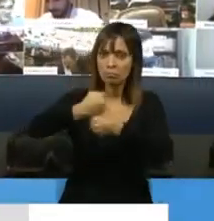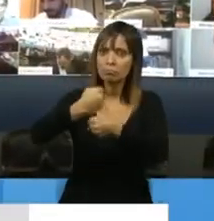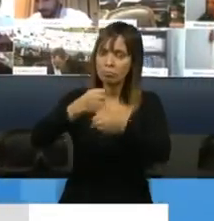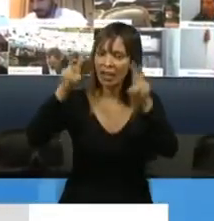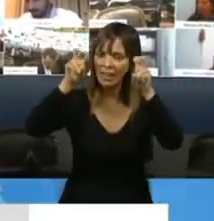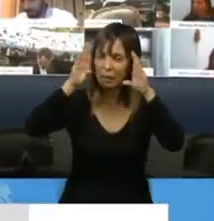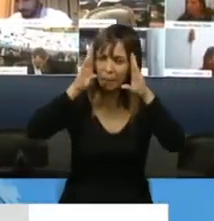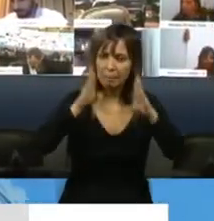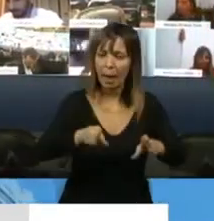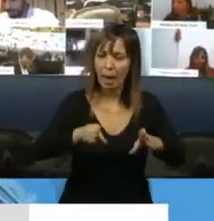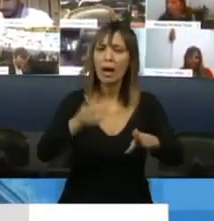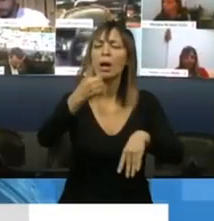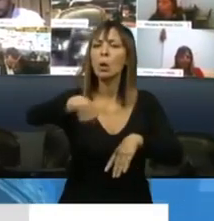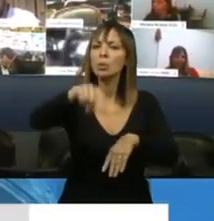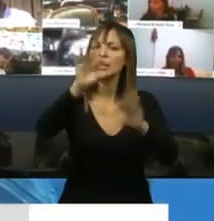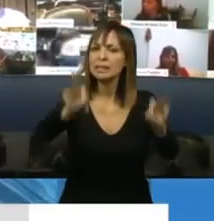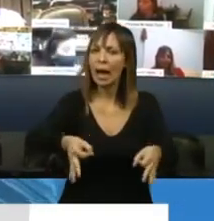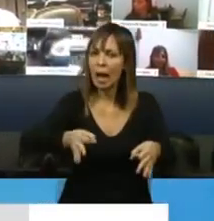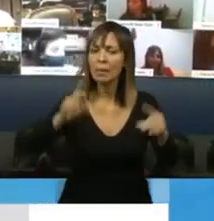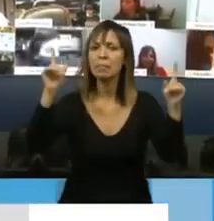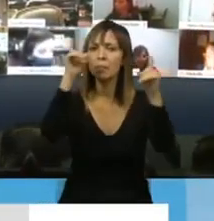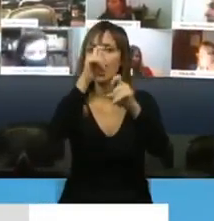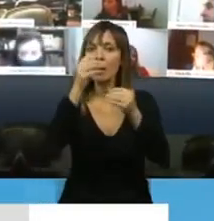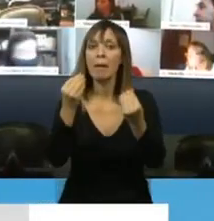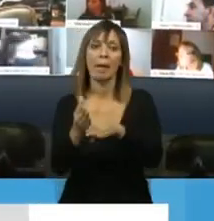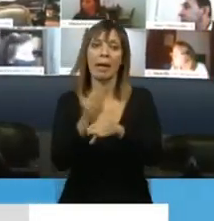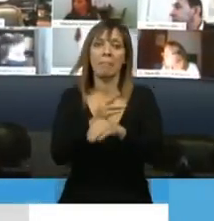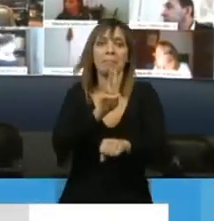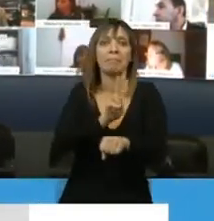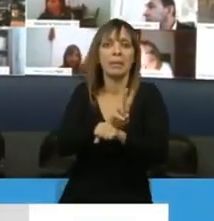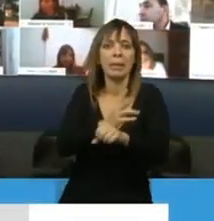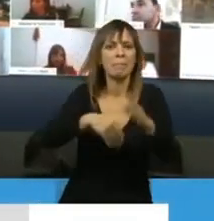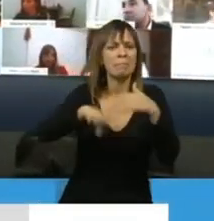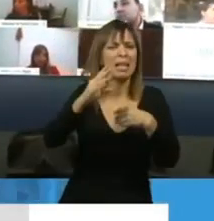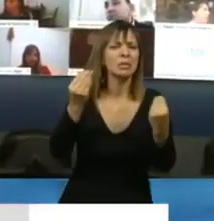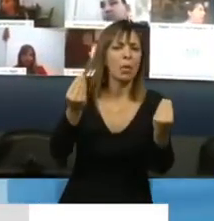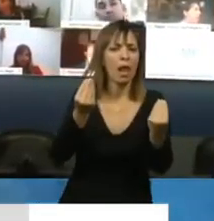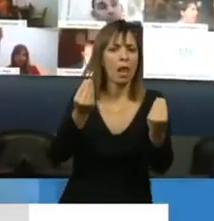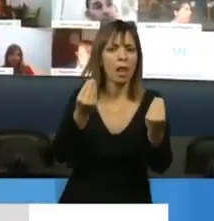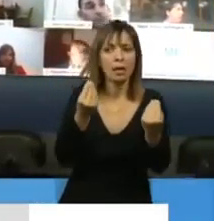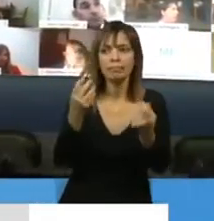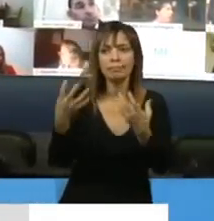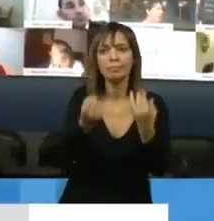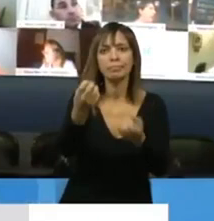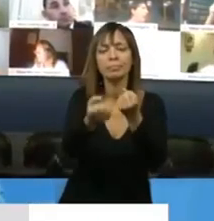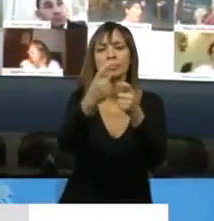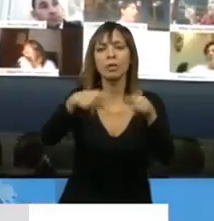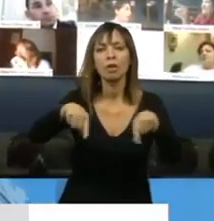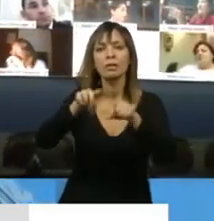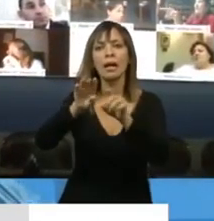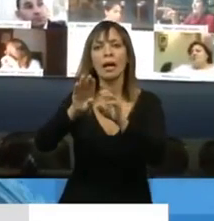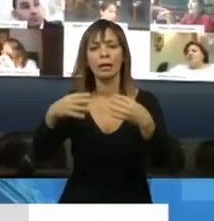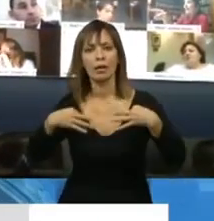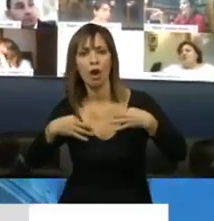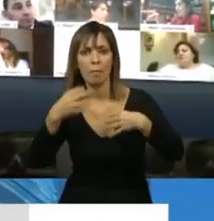ustedes saben que gran parte del problema para la prevención consiste en primero conseguir el equipamiento necesario personal que hoy